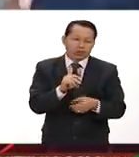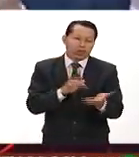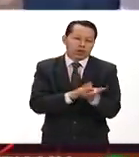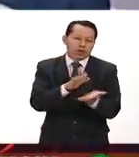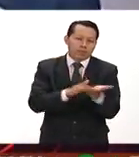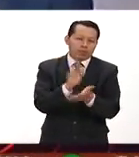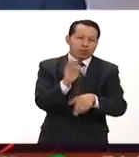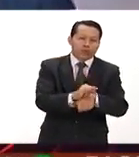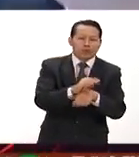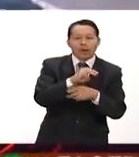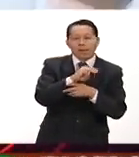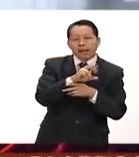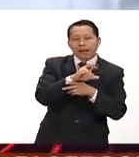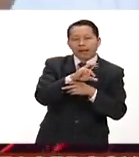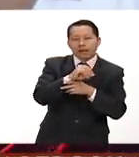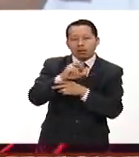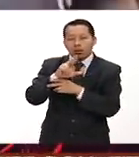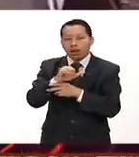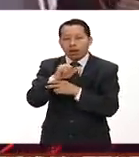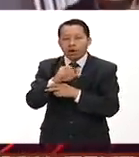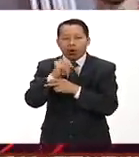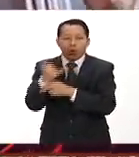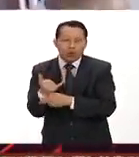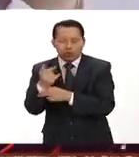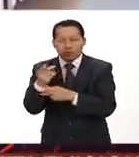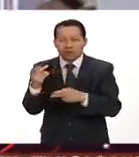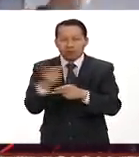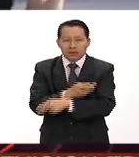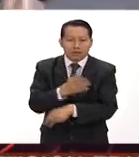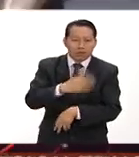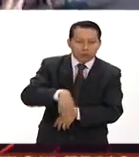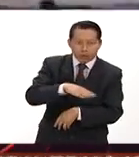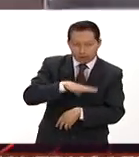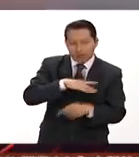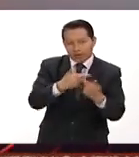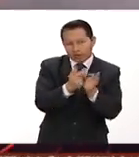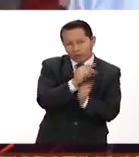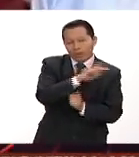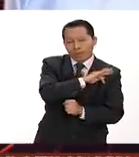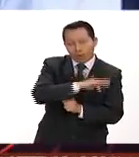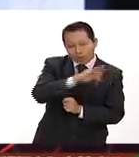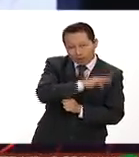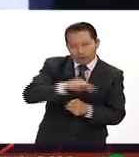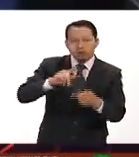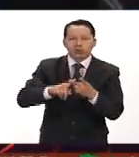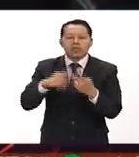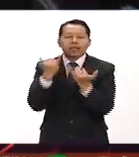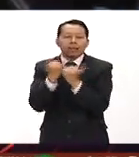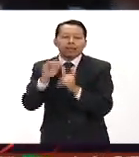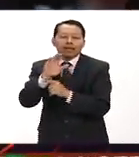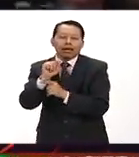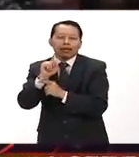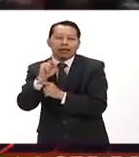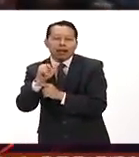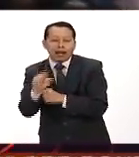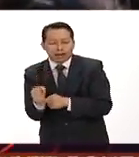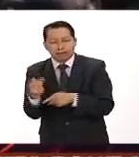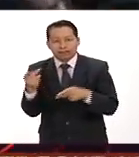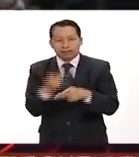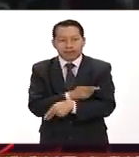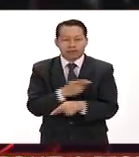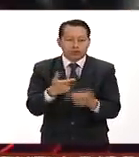Rajoy sin explorar una alianza alternativa con Podemos y los independentistas catalanes sumieron al Partido